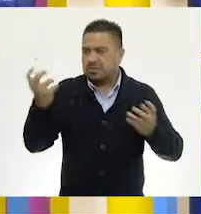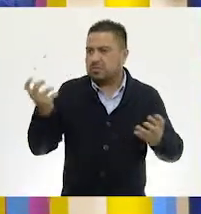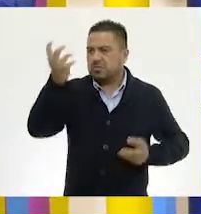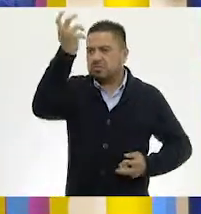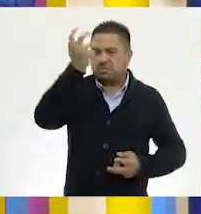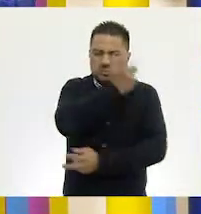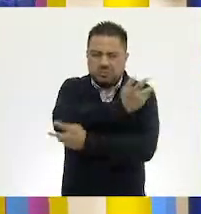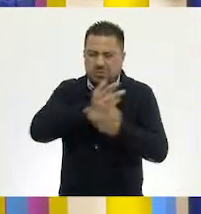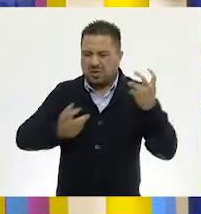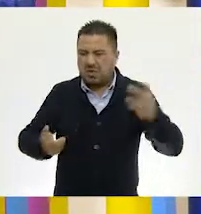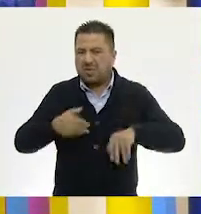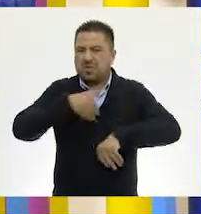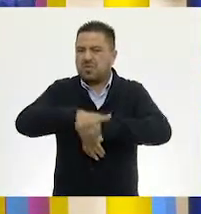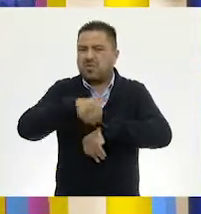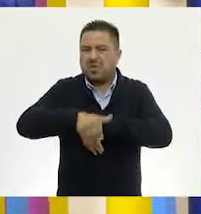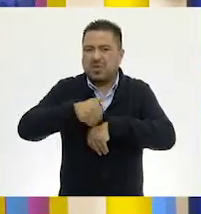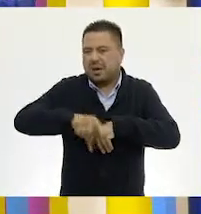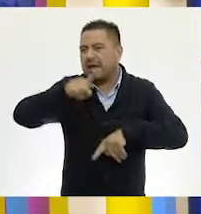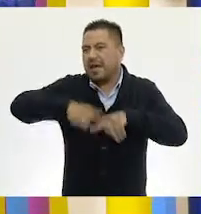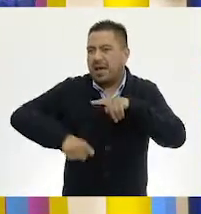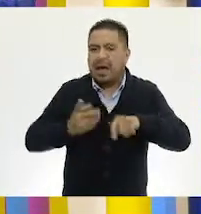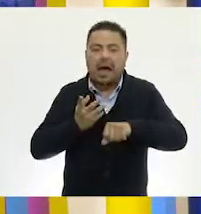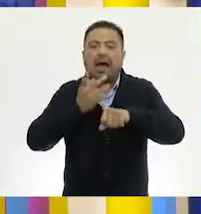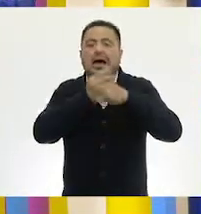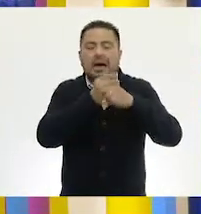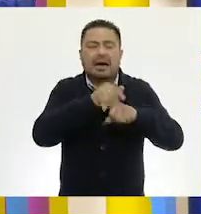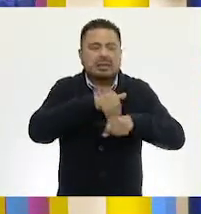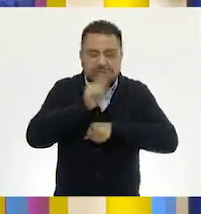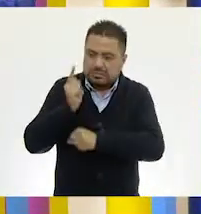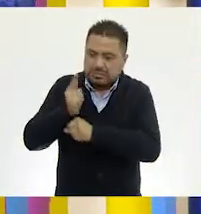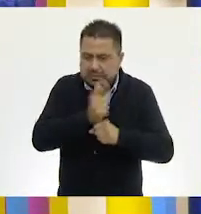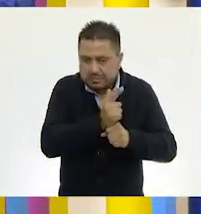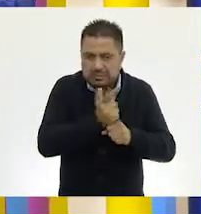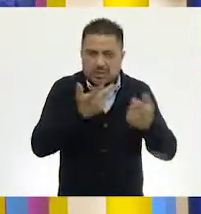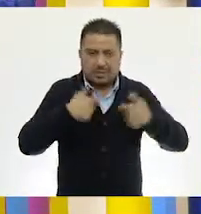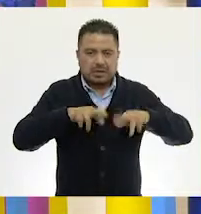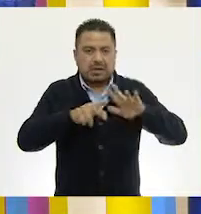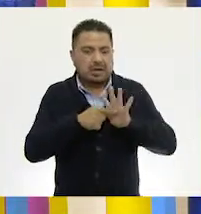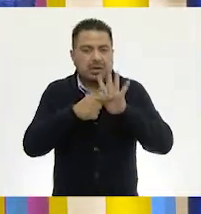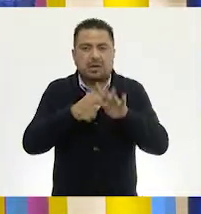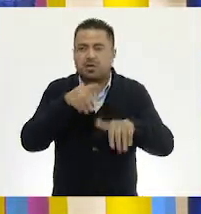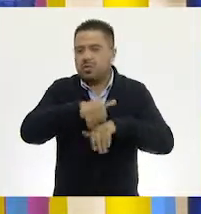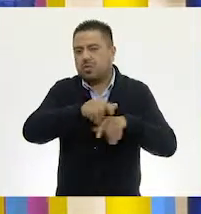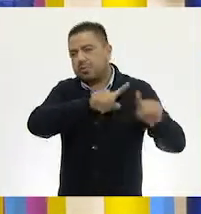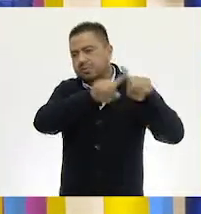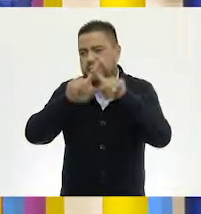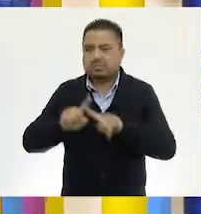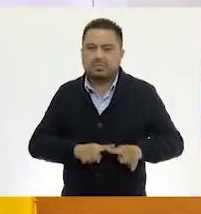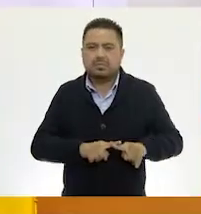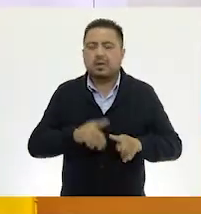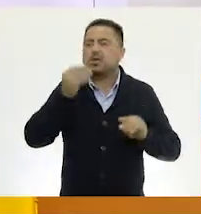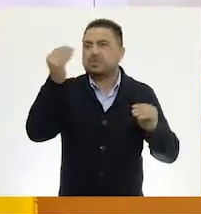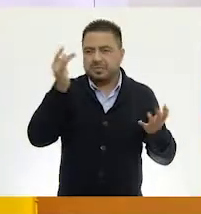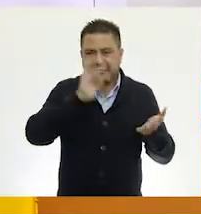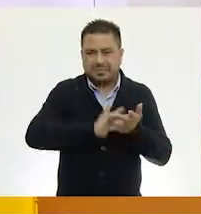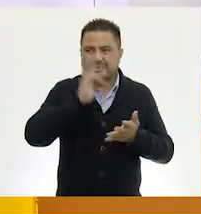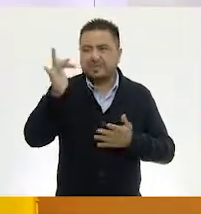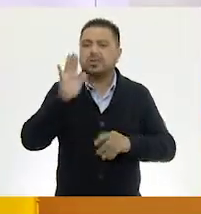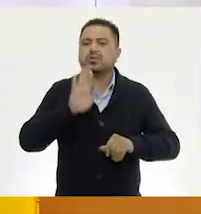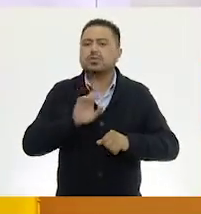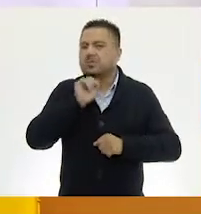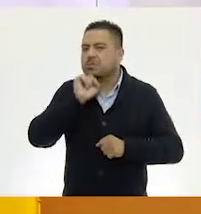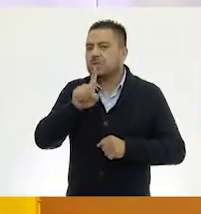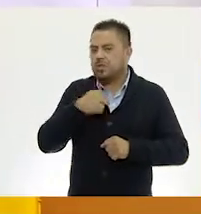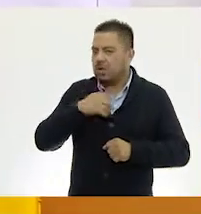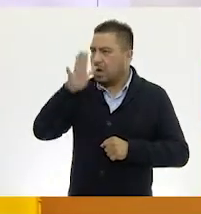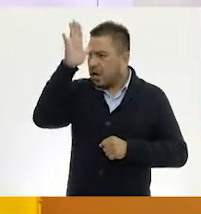descartar, a eliminar, a descifrar, a representar los números de diferentes formas. Muchísimas gracias. Yo también